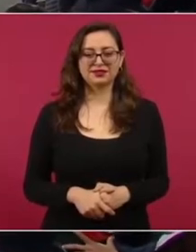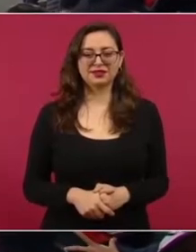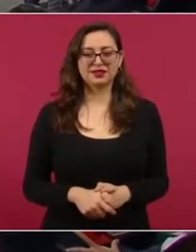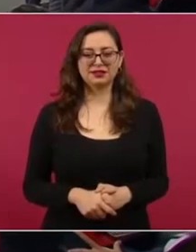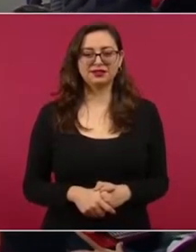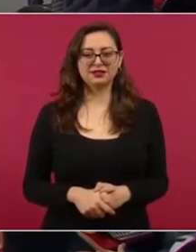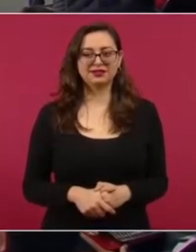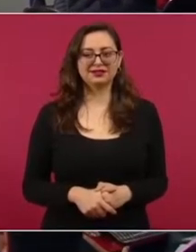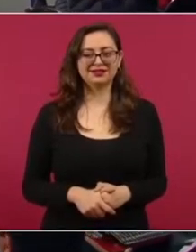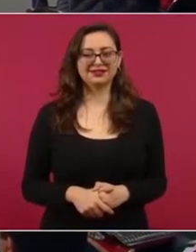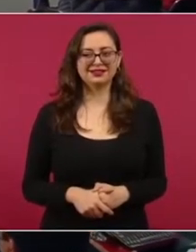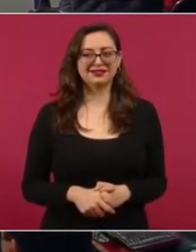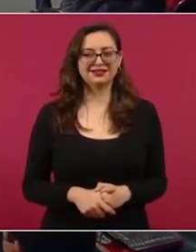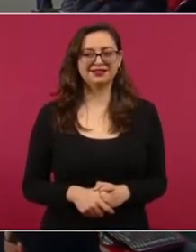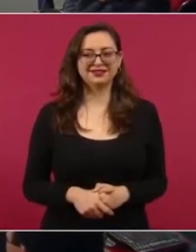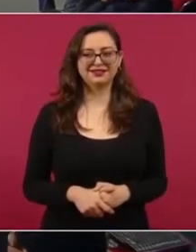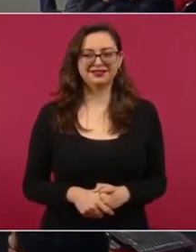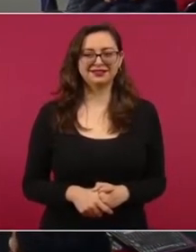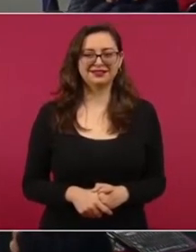Ah, aquí está,